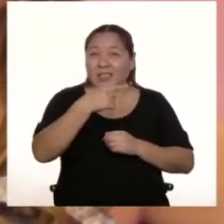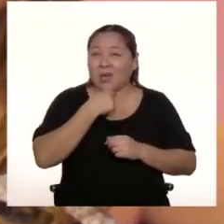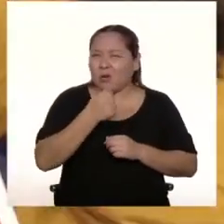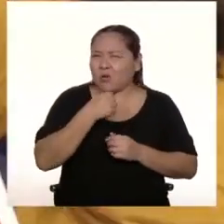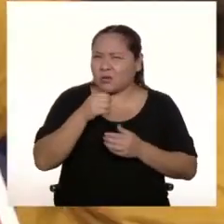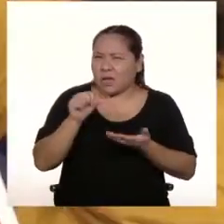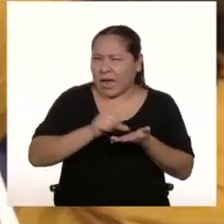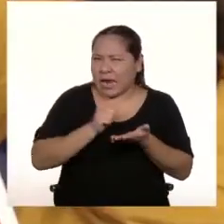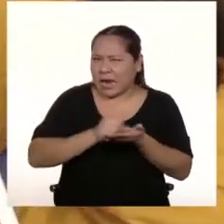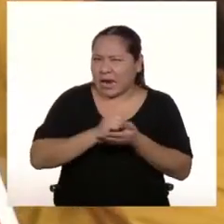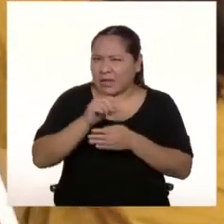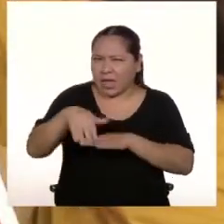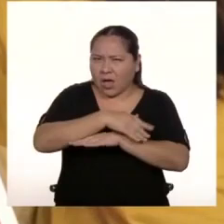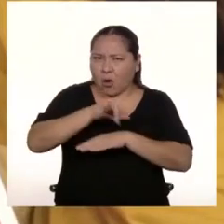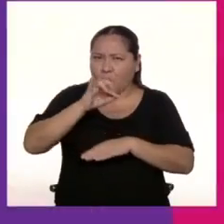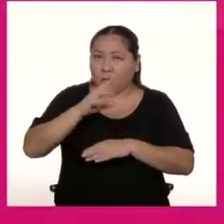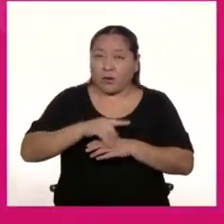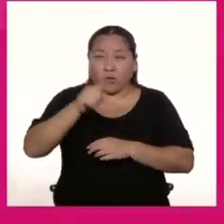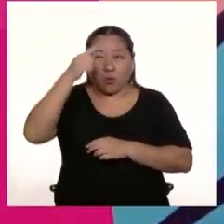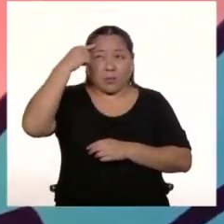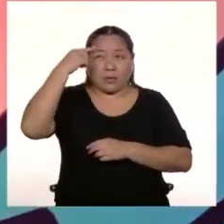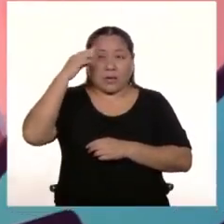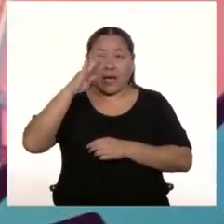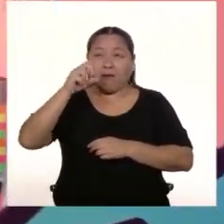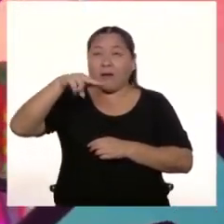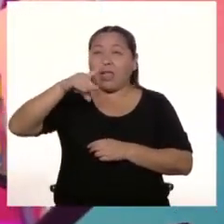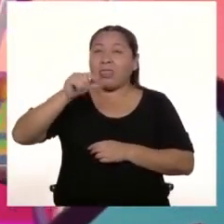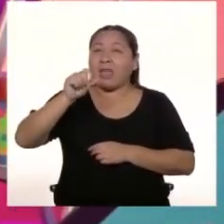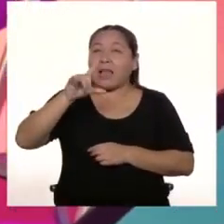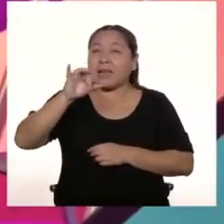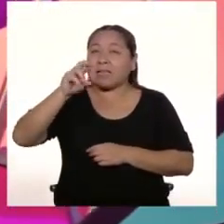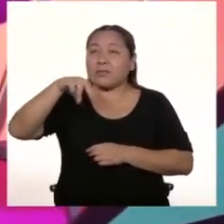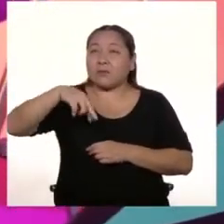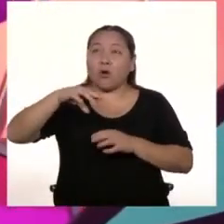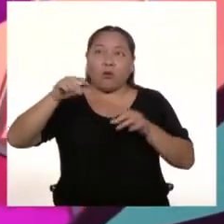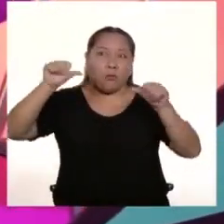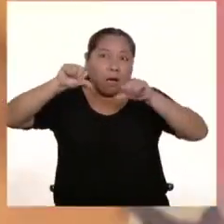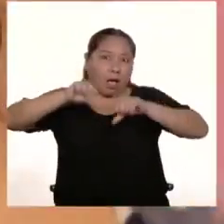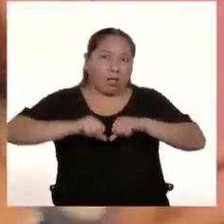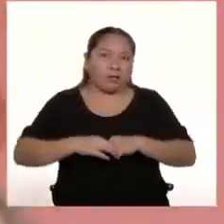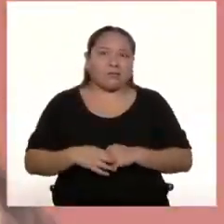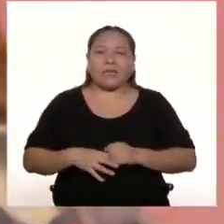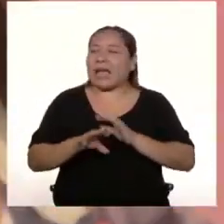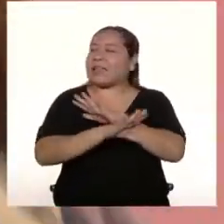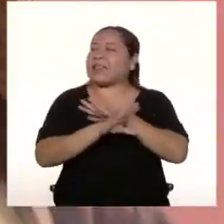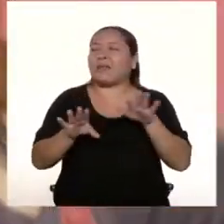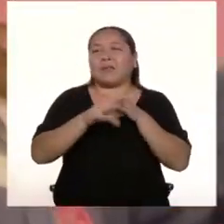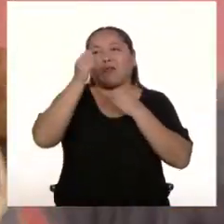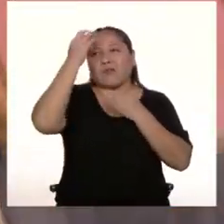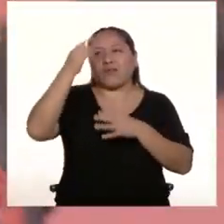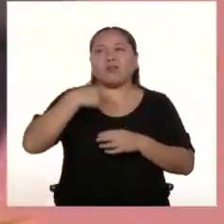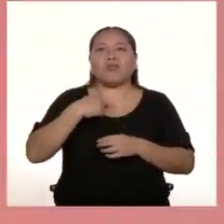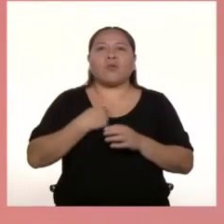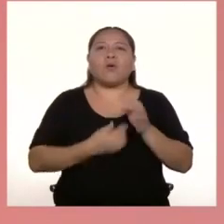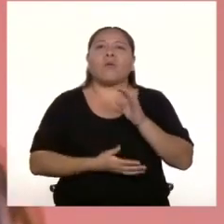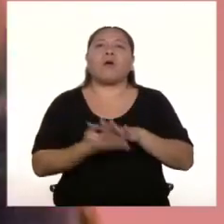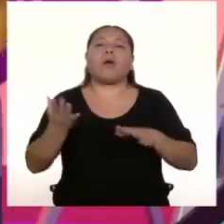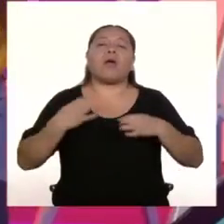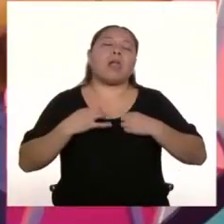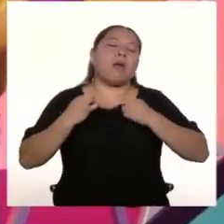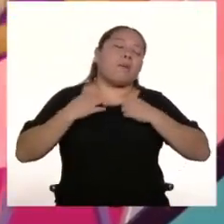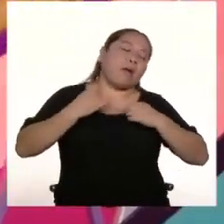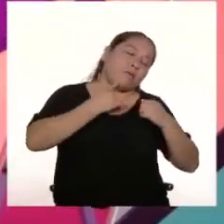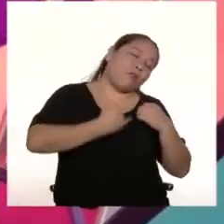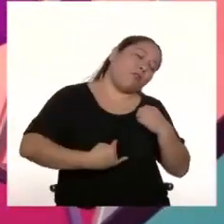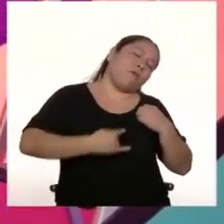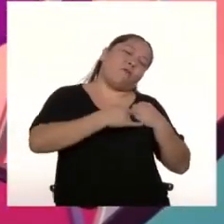urbano? ¿Crees que es vandalismo? ¡Se acabó el informe! ¡Y ahora me voy a lavar mi uniforme!